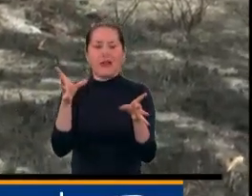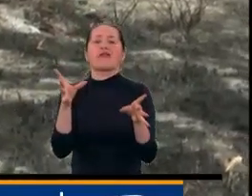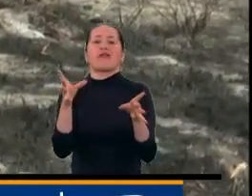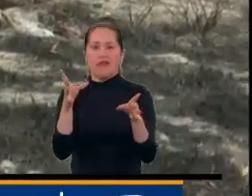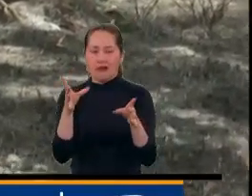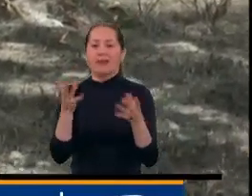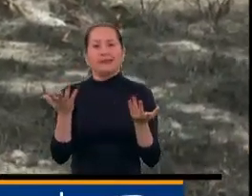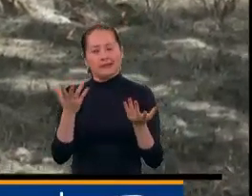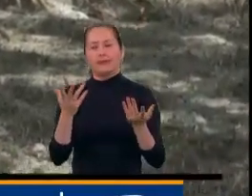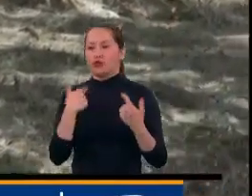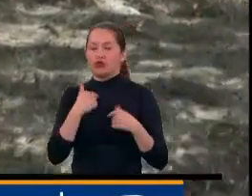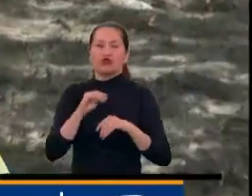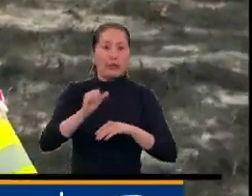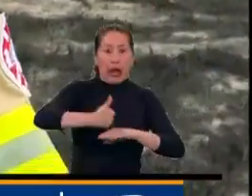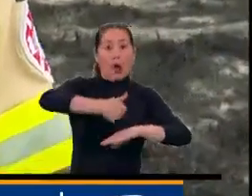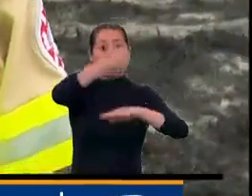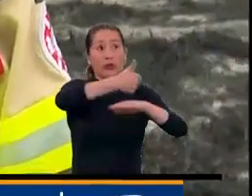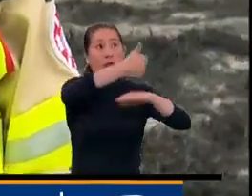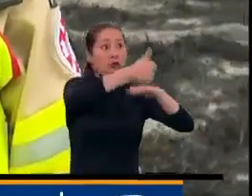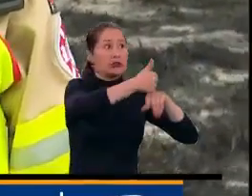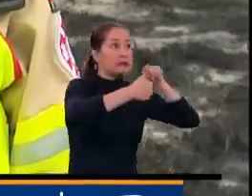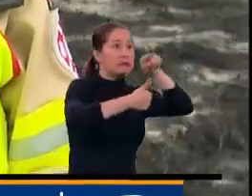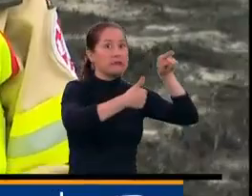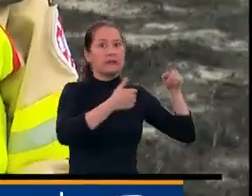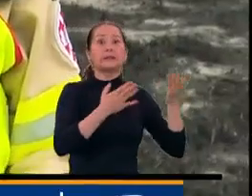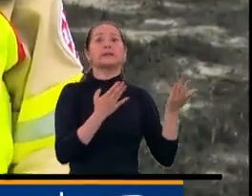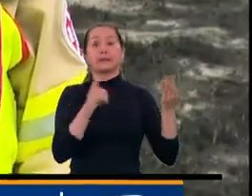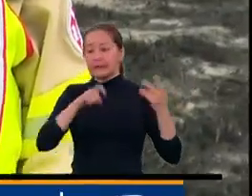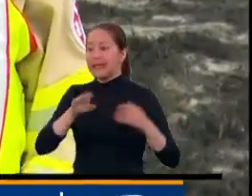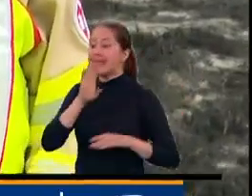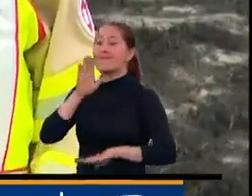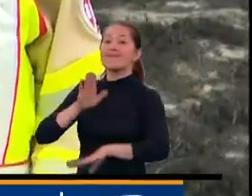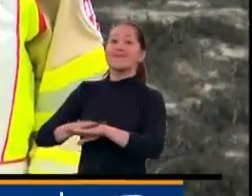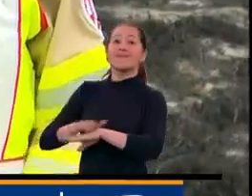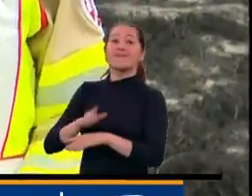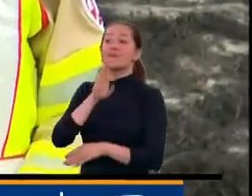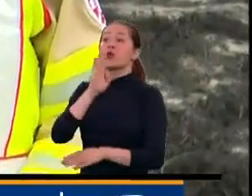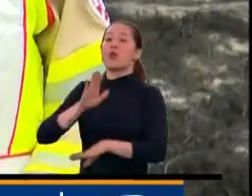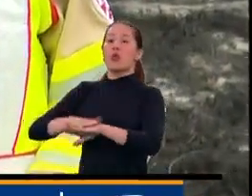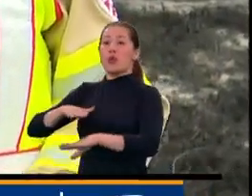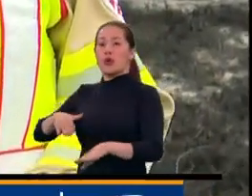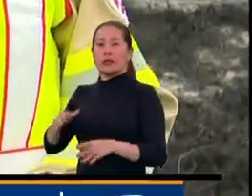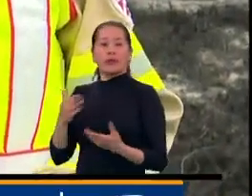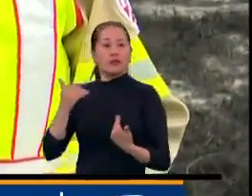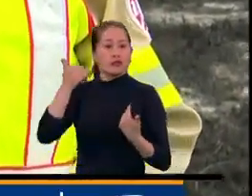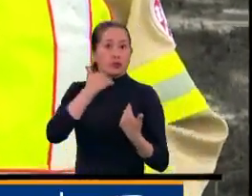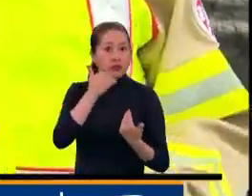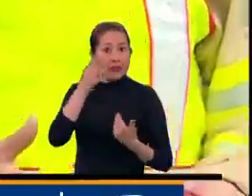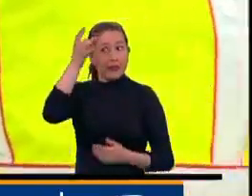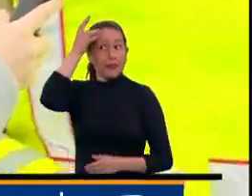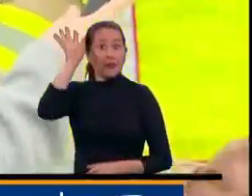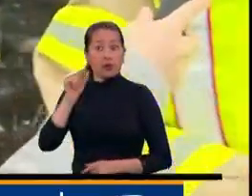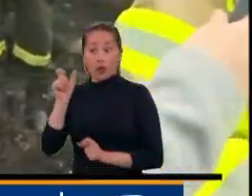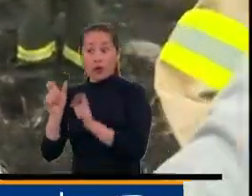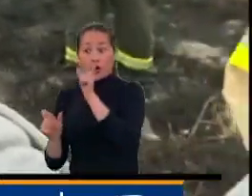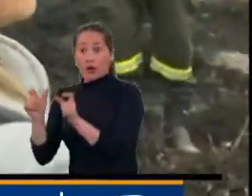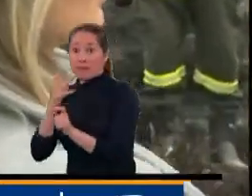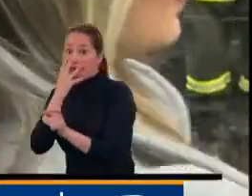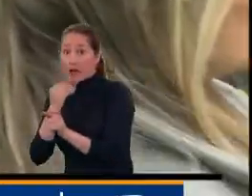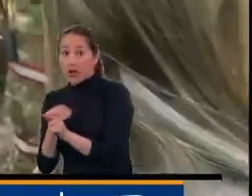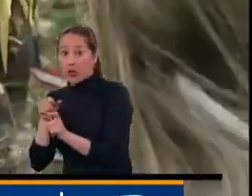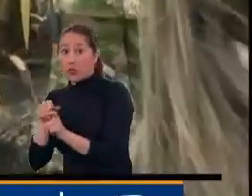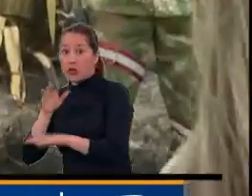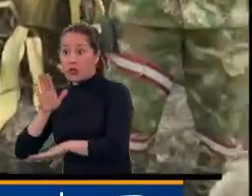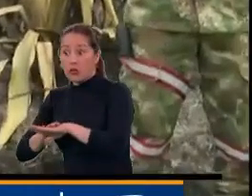a través de las autoridades competentes para poder establecer las causas que generaron este siniestro. Esperamos que no hayan sido a causa de manos criminales o por alguna